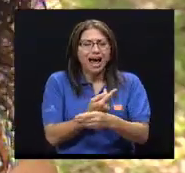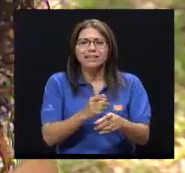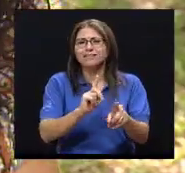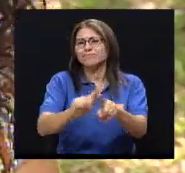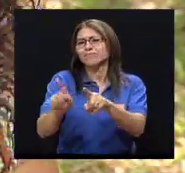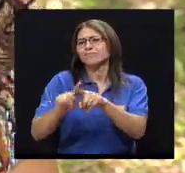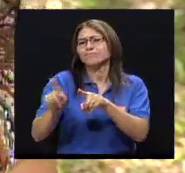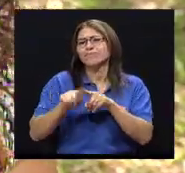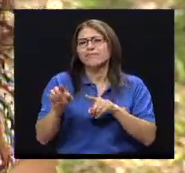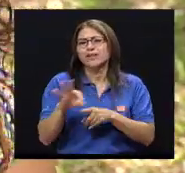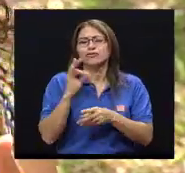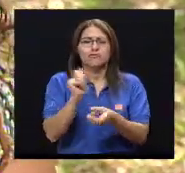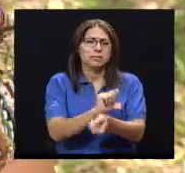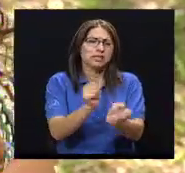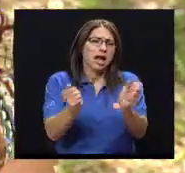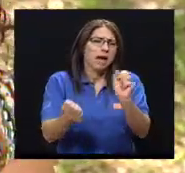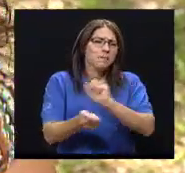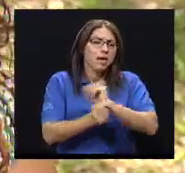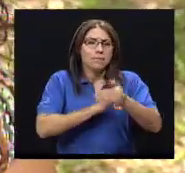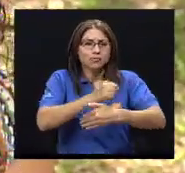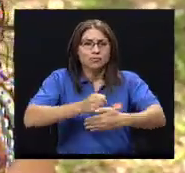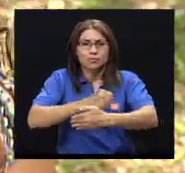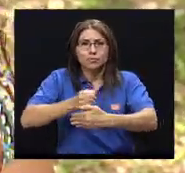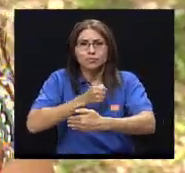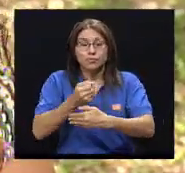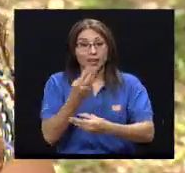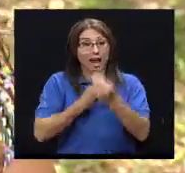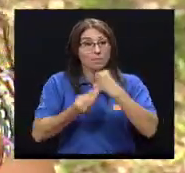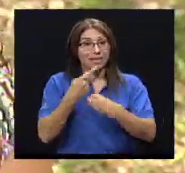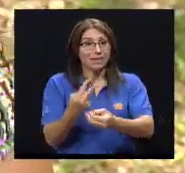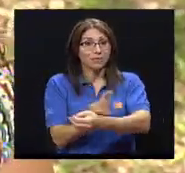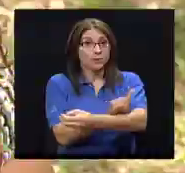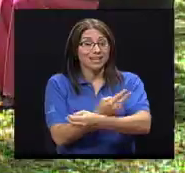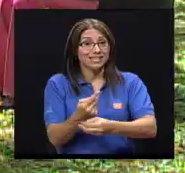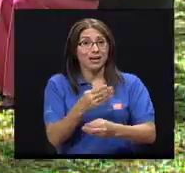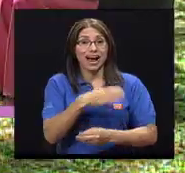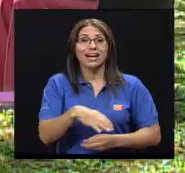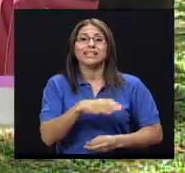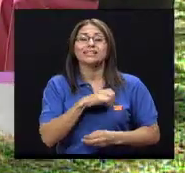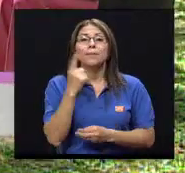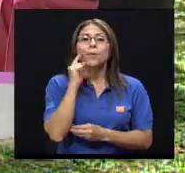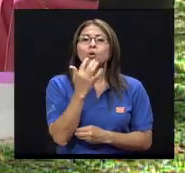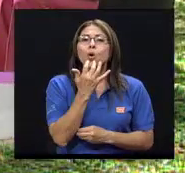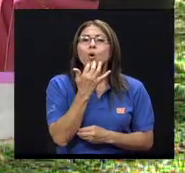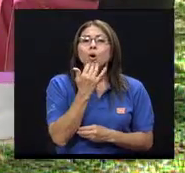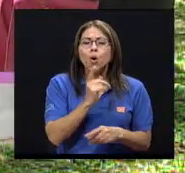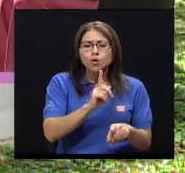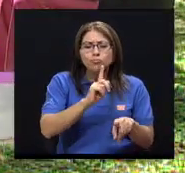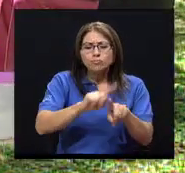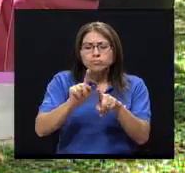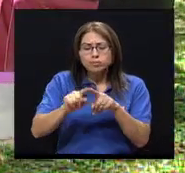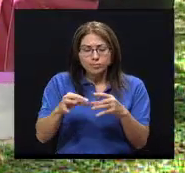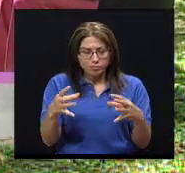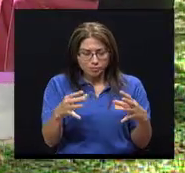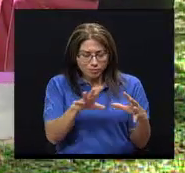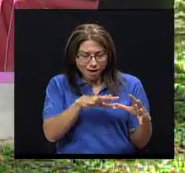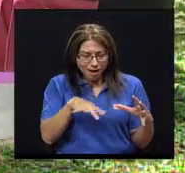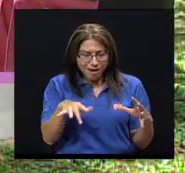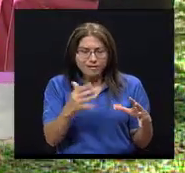forma de preparar esos vegetales. La alimentación vegetal se caracteriza por color, por variedad, por sabor,